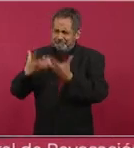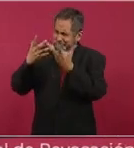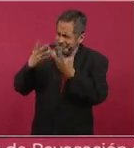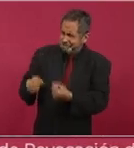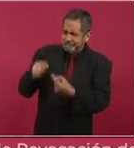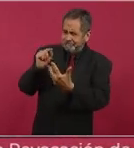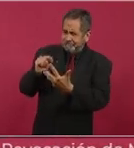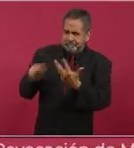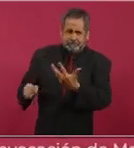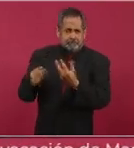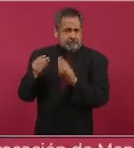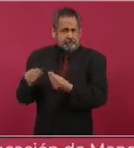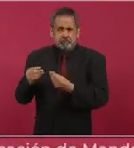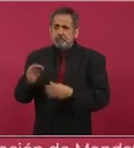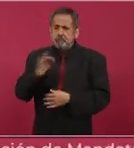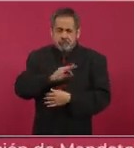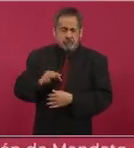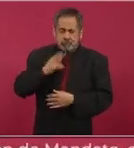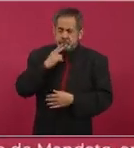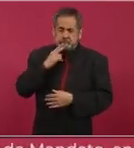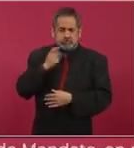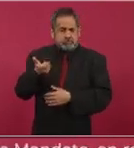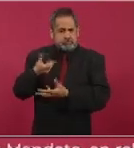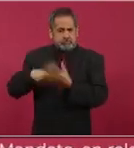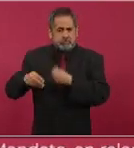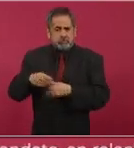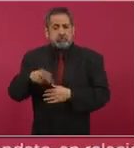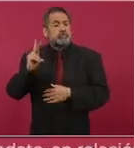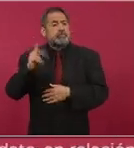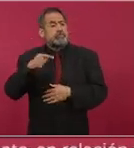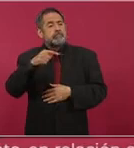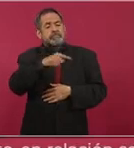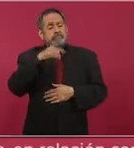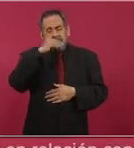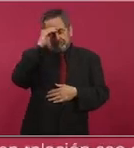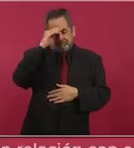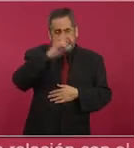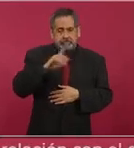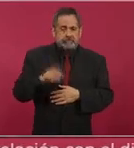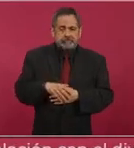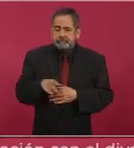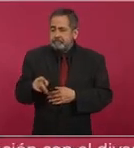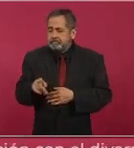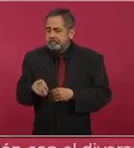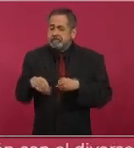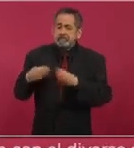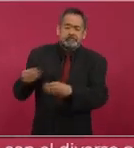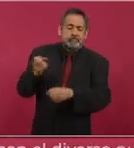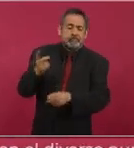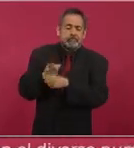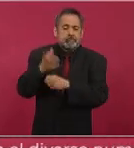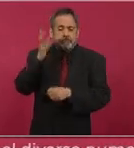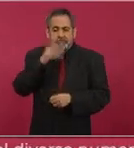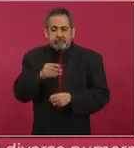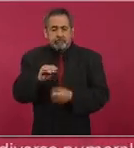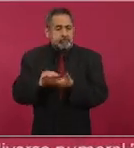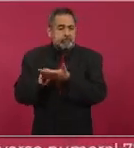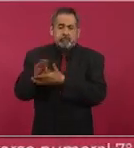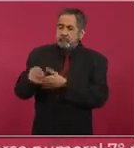con mucho potencial económico, pero no había oportunidades, no se invertía,